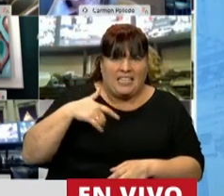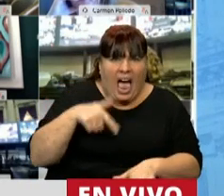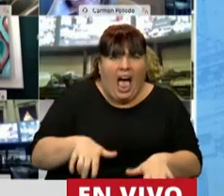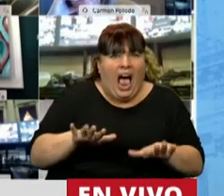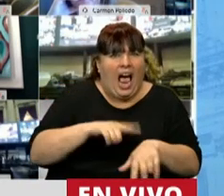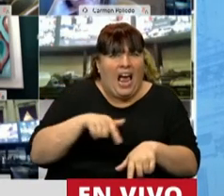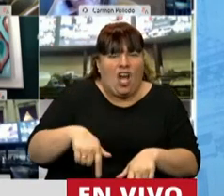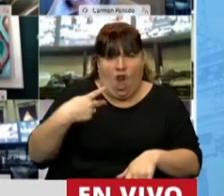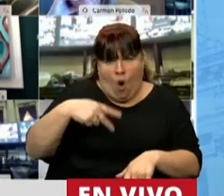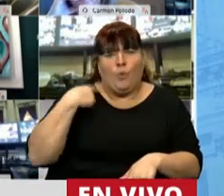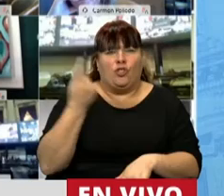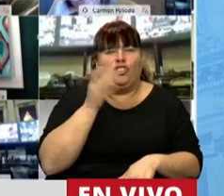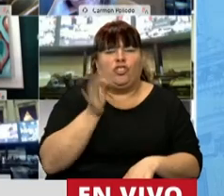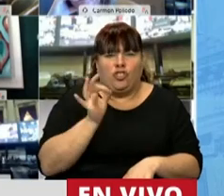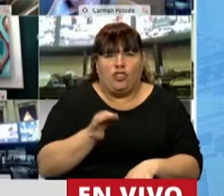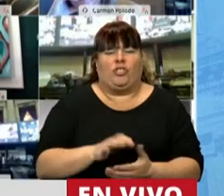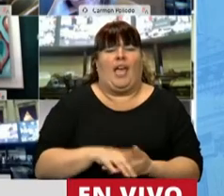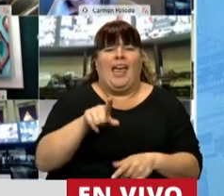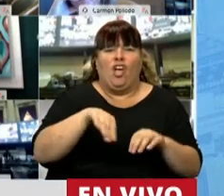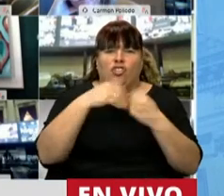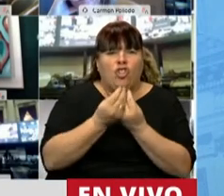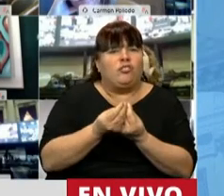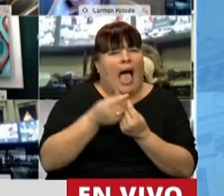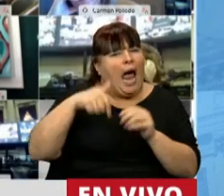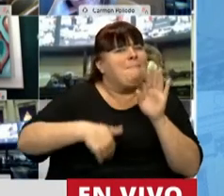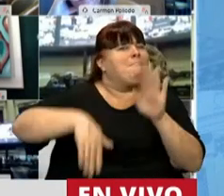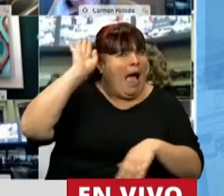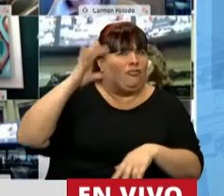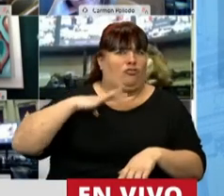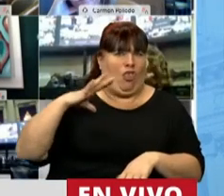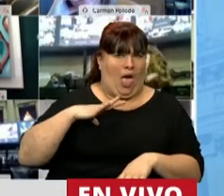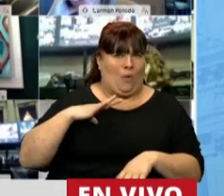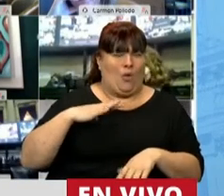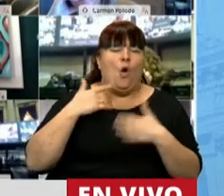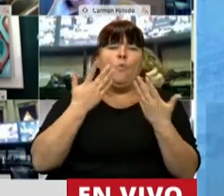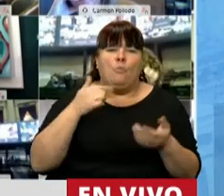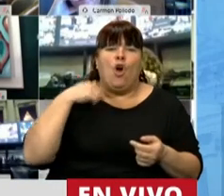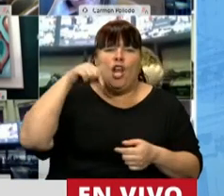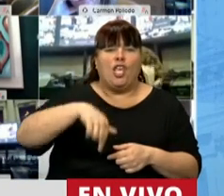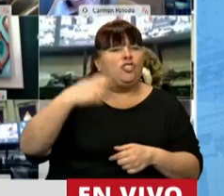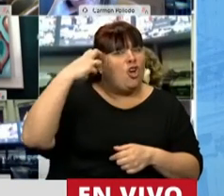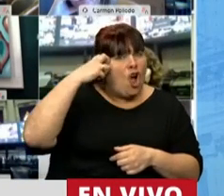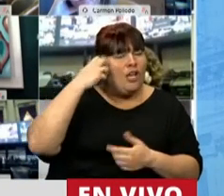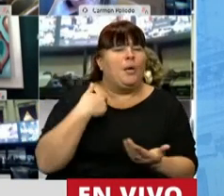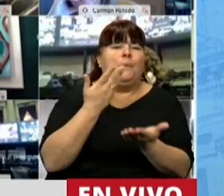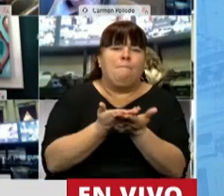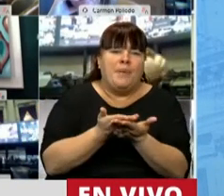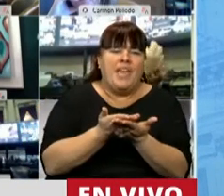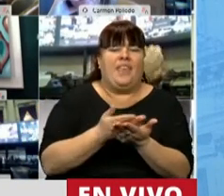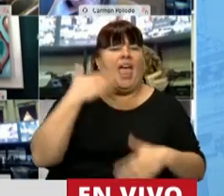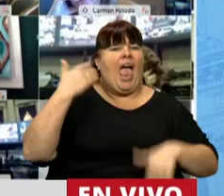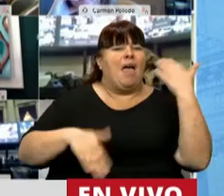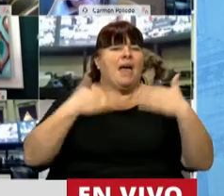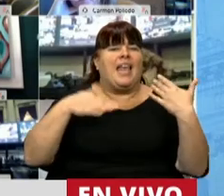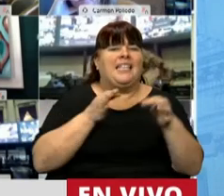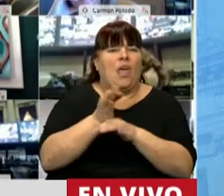altura ya sabemos que ese número es mucho mayor. Por eso vinimos al Congreso a pedir que se declare la